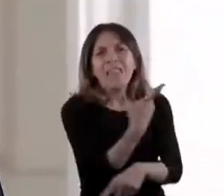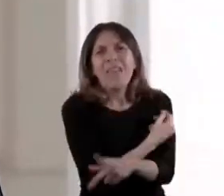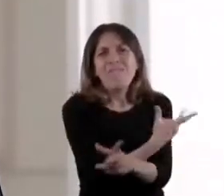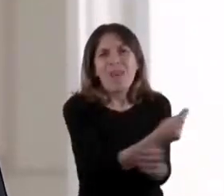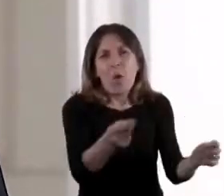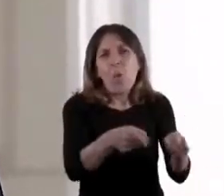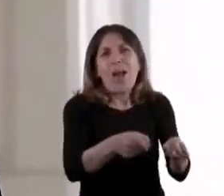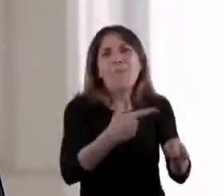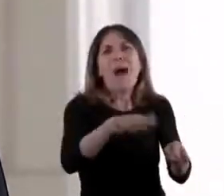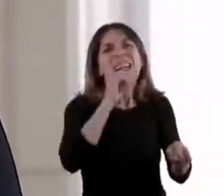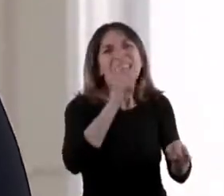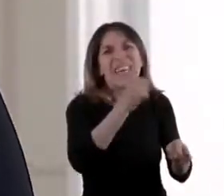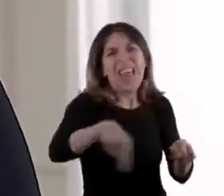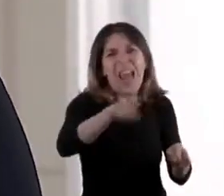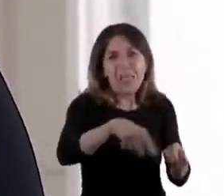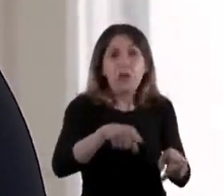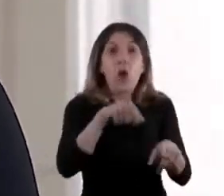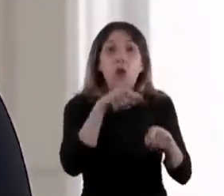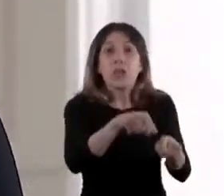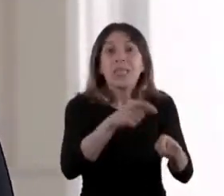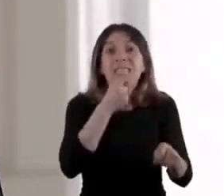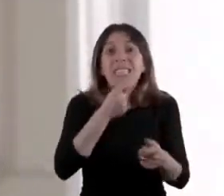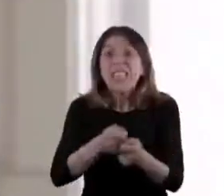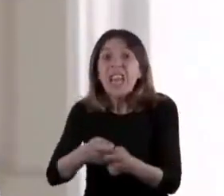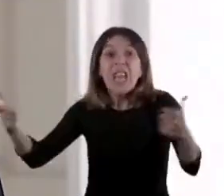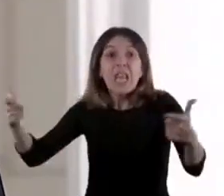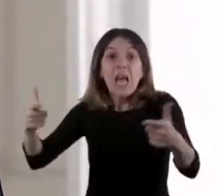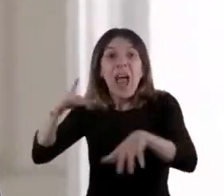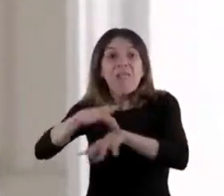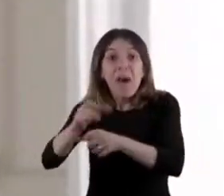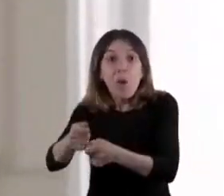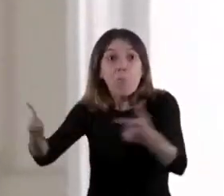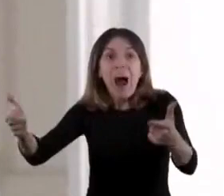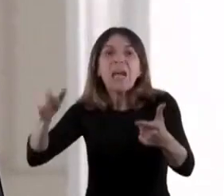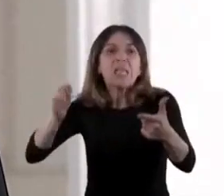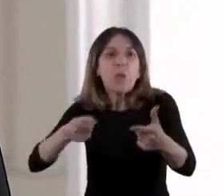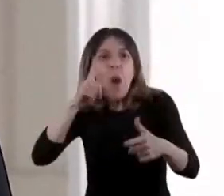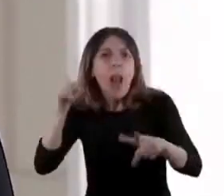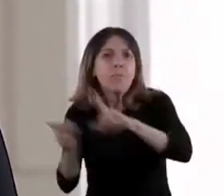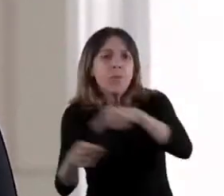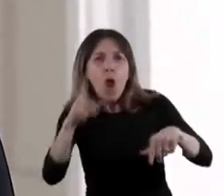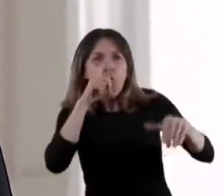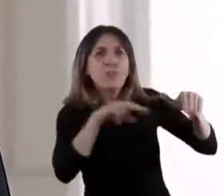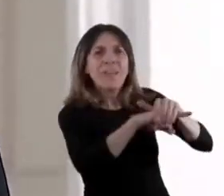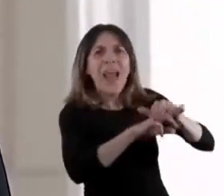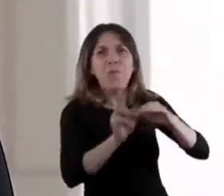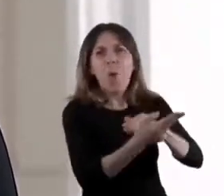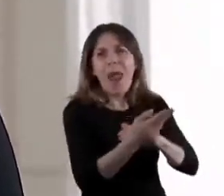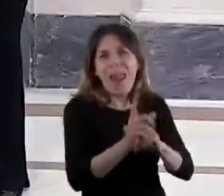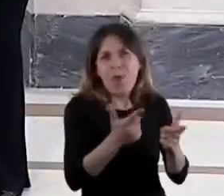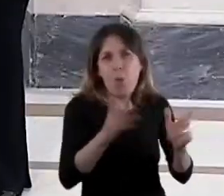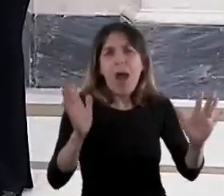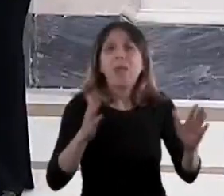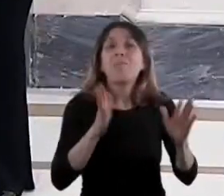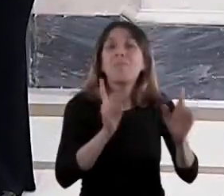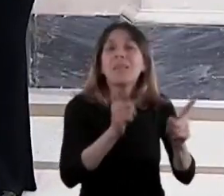va a ser la clave para que, aunque aumenten los casos, no tengamos hospitalizaciones y muertes, así que haciendo lo que nos pidió el Presidente.